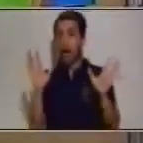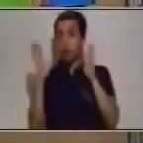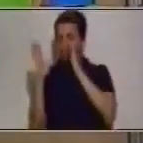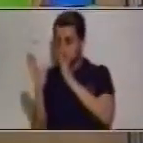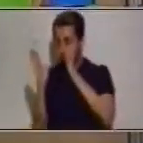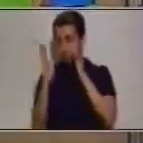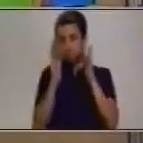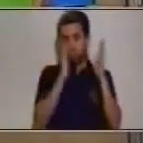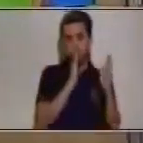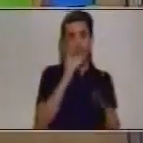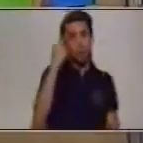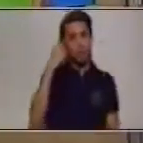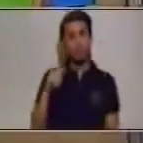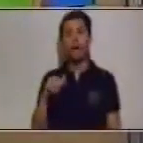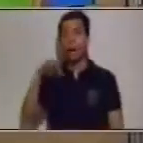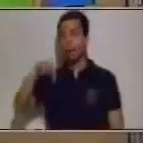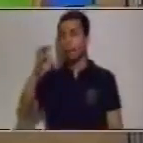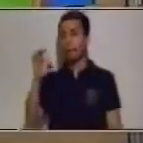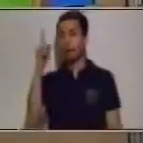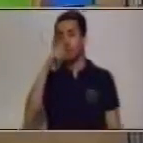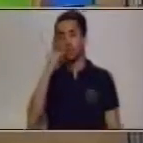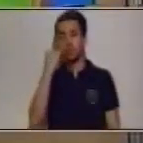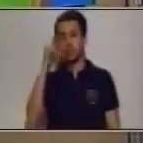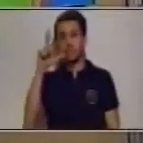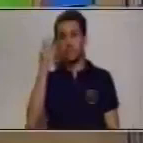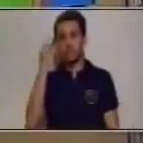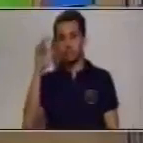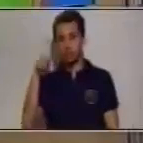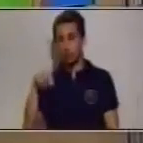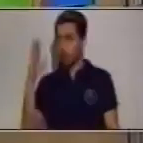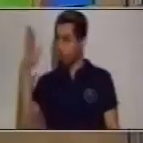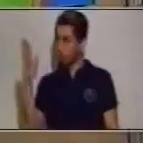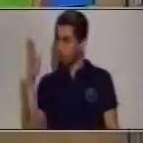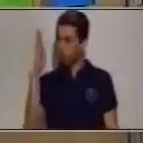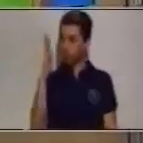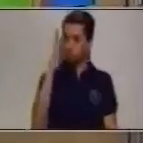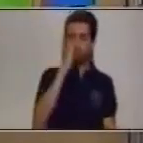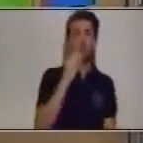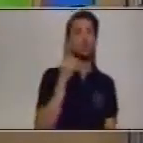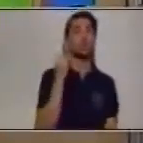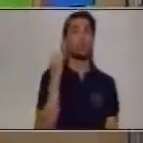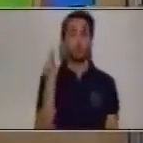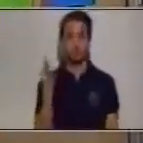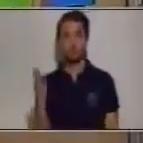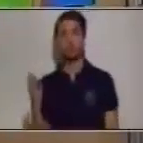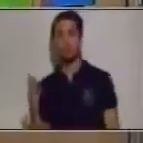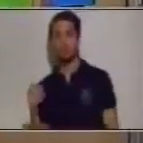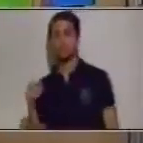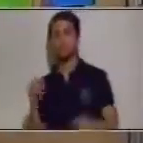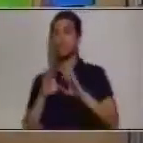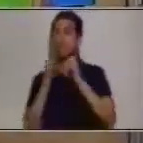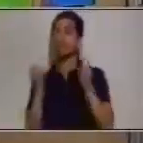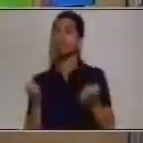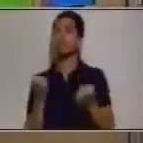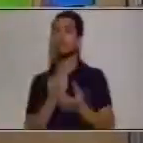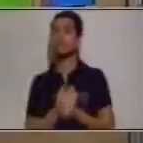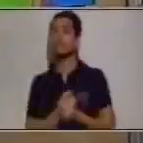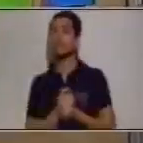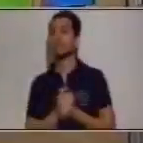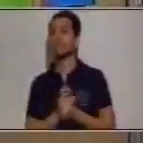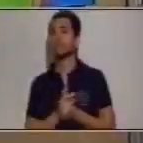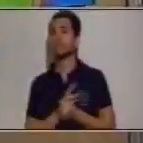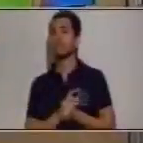procedimiento de la colocación de los números. Por lo tanto, entonces, ¿qué